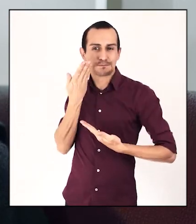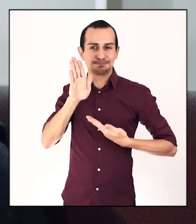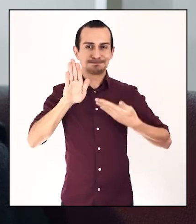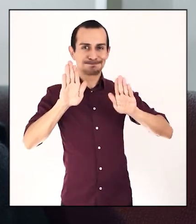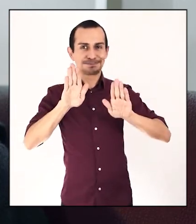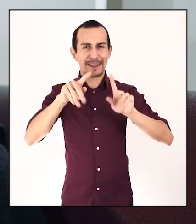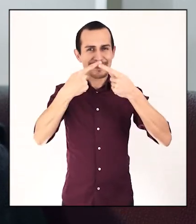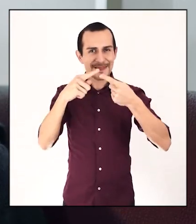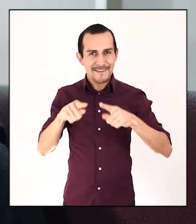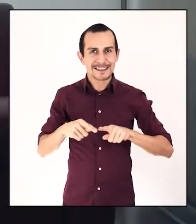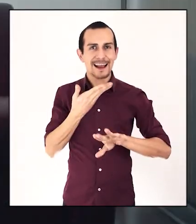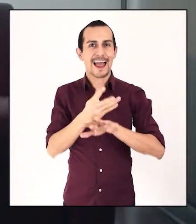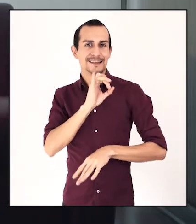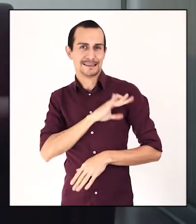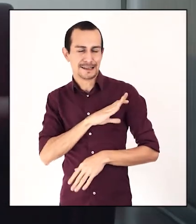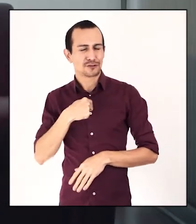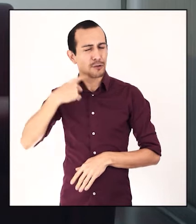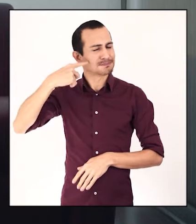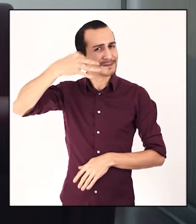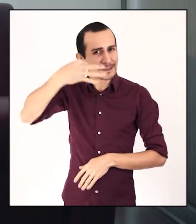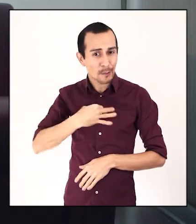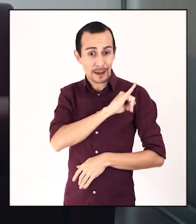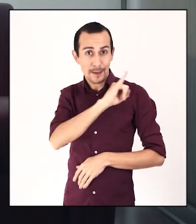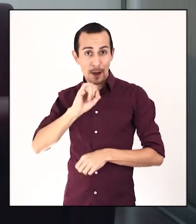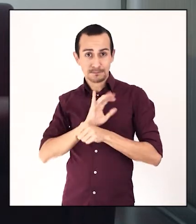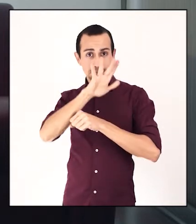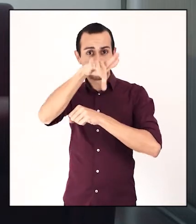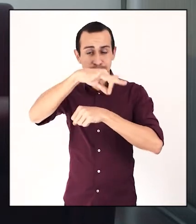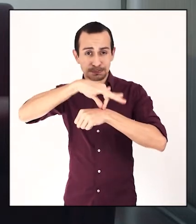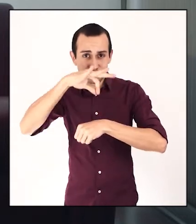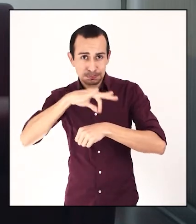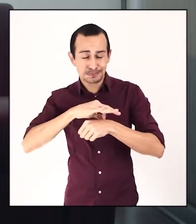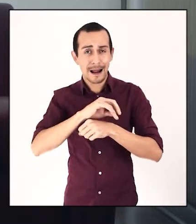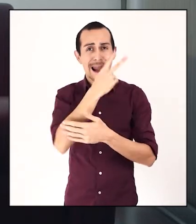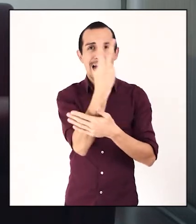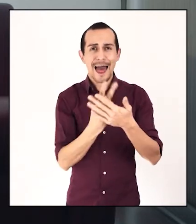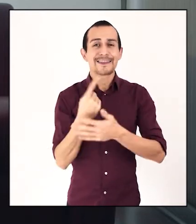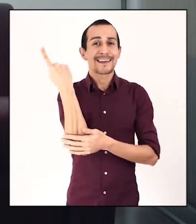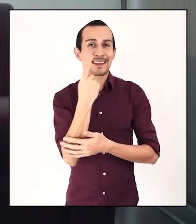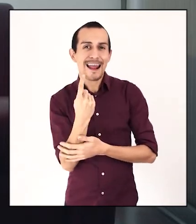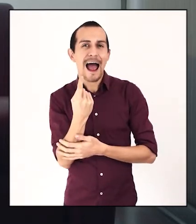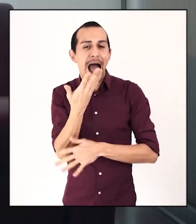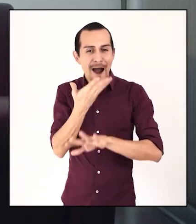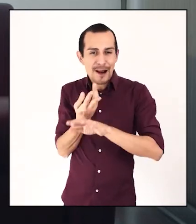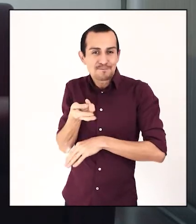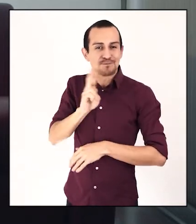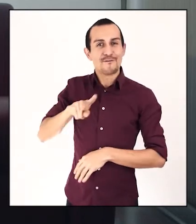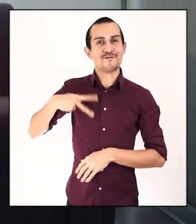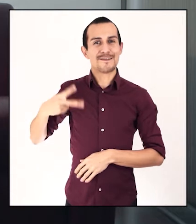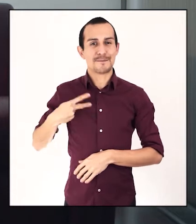contrastes que tiene Chile. Por lo tanto, yo estoy seguro que después de esta pandemia, las artes en general van a tener una